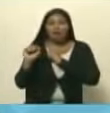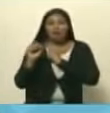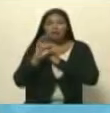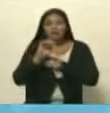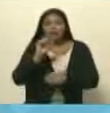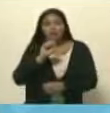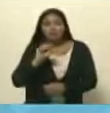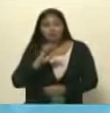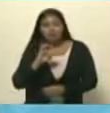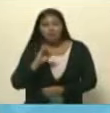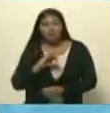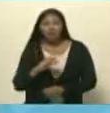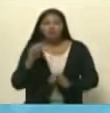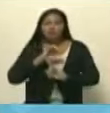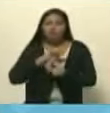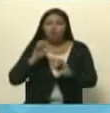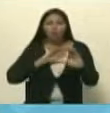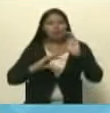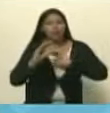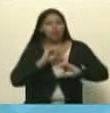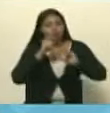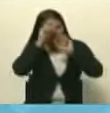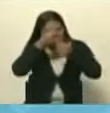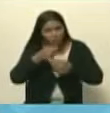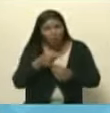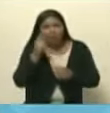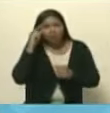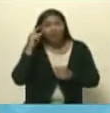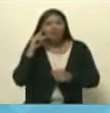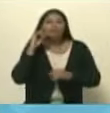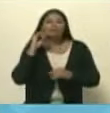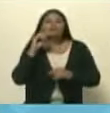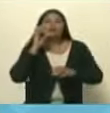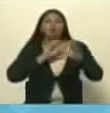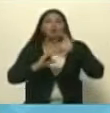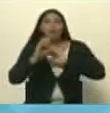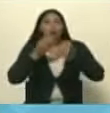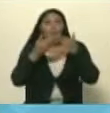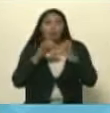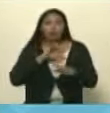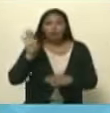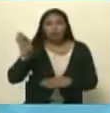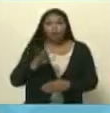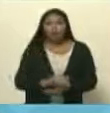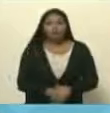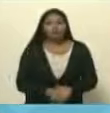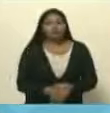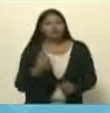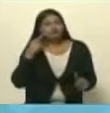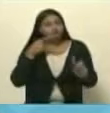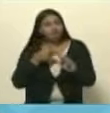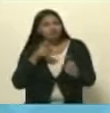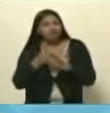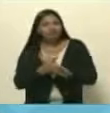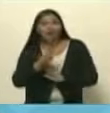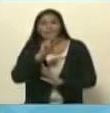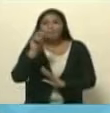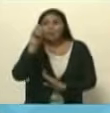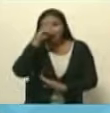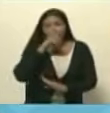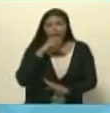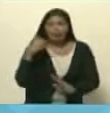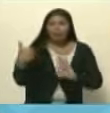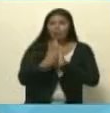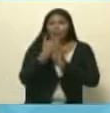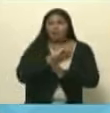comunicación recordando que hoy se conmemora el día del comunicador popular en nuestro país a propósito de los 20 años del